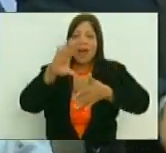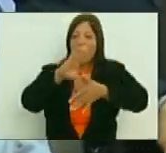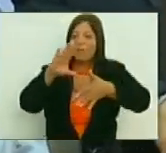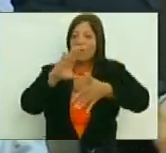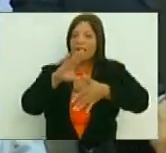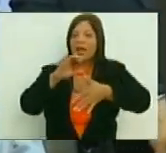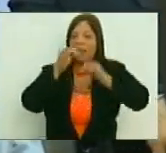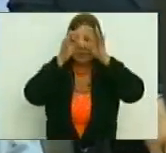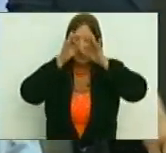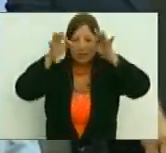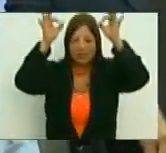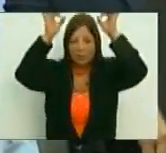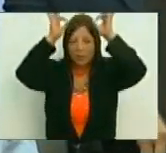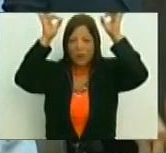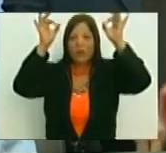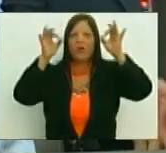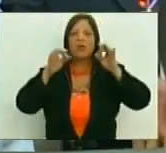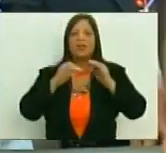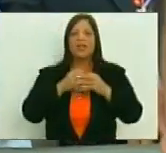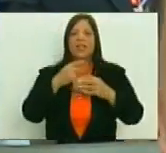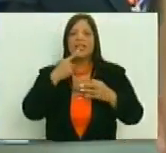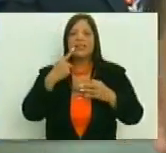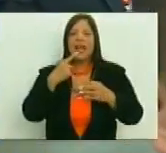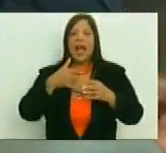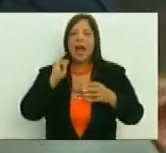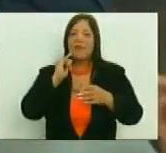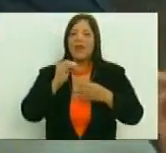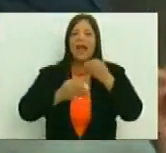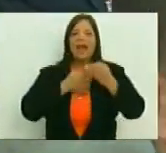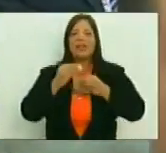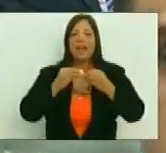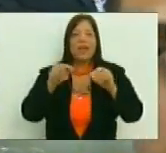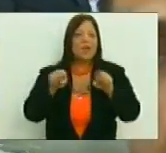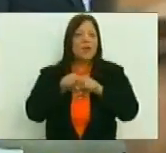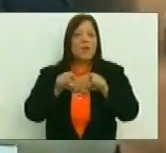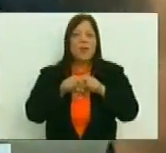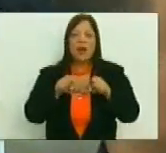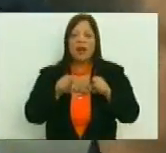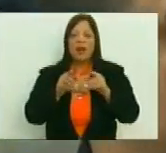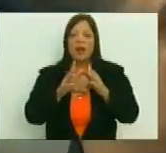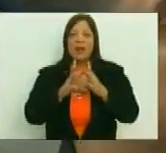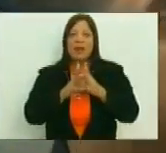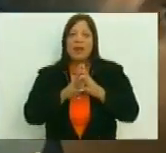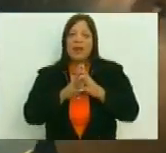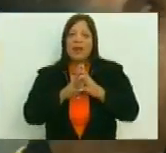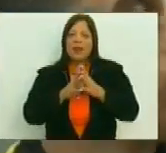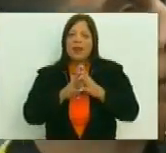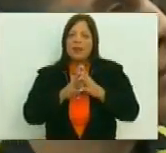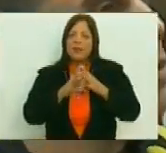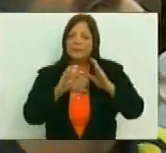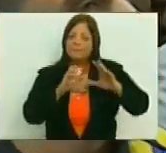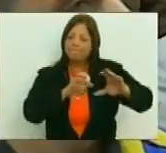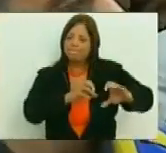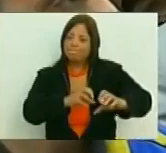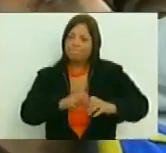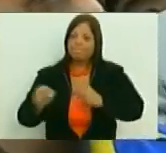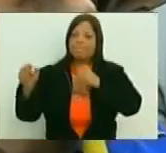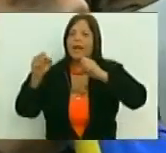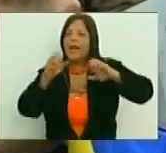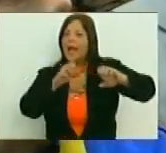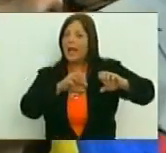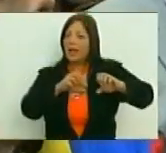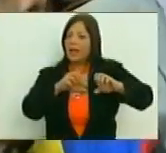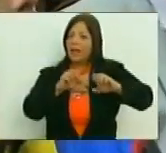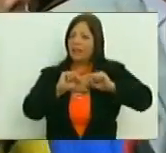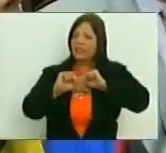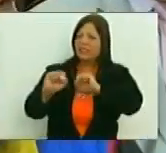Simón Rodríguez, cuando decía que había que hacer como el vendaval. Arrastrar, cuando vas contra